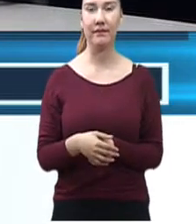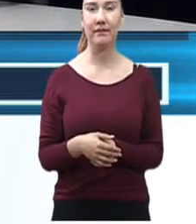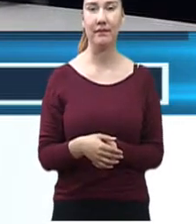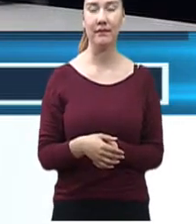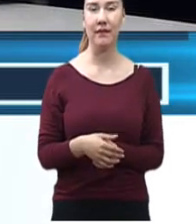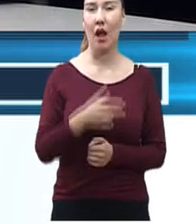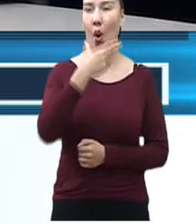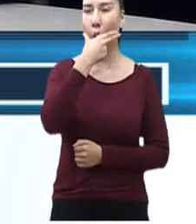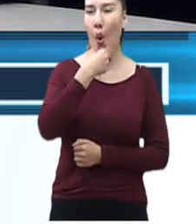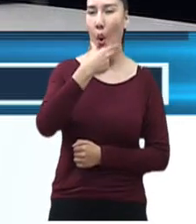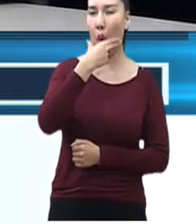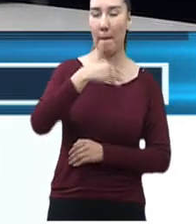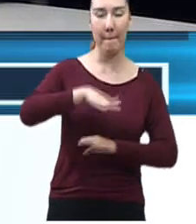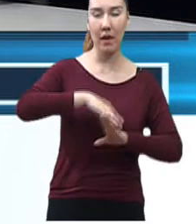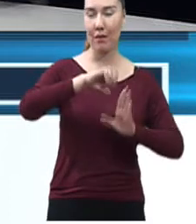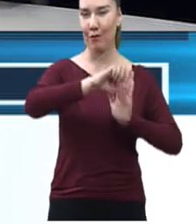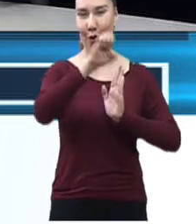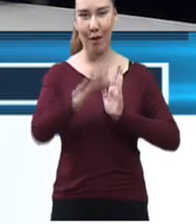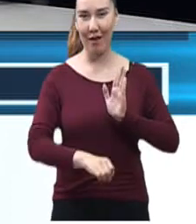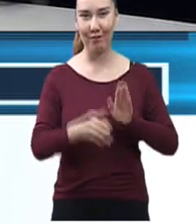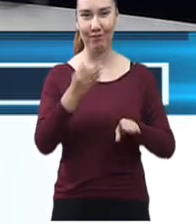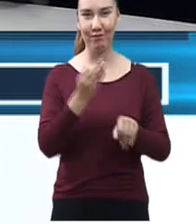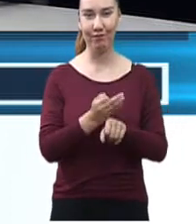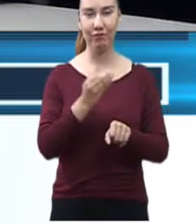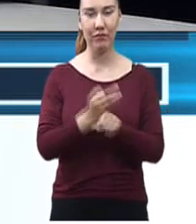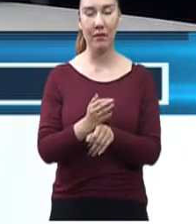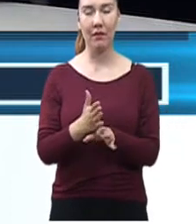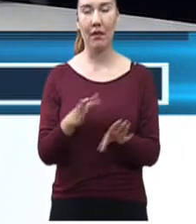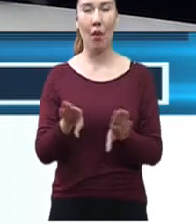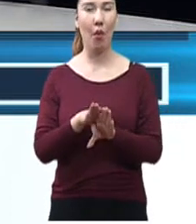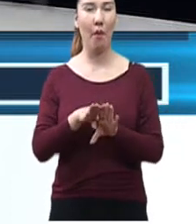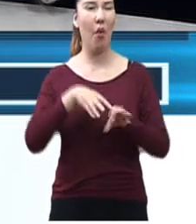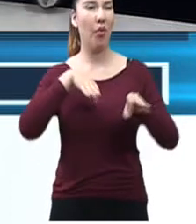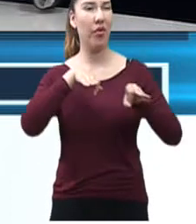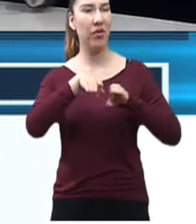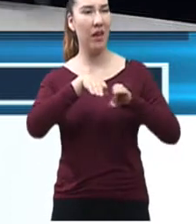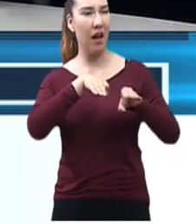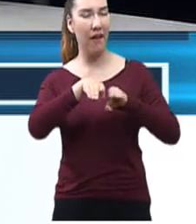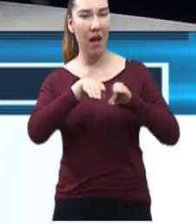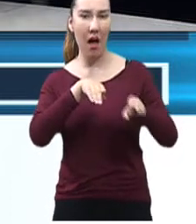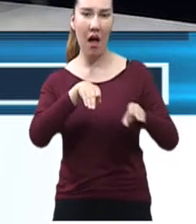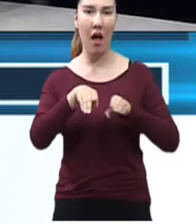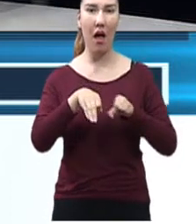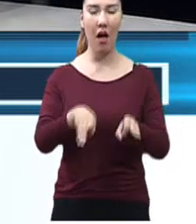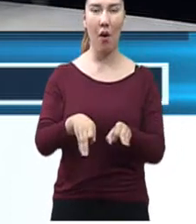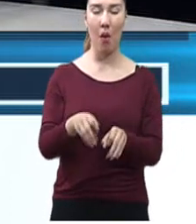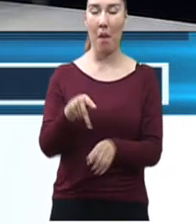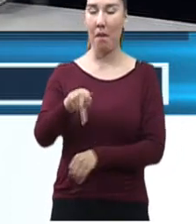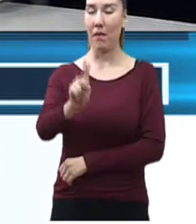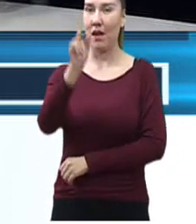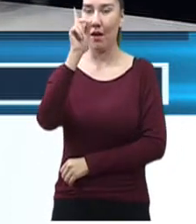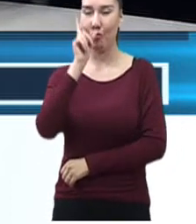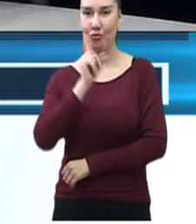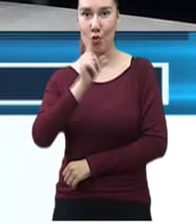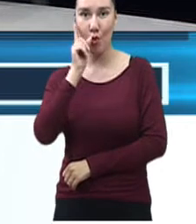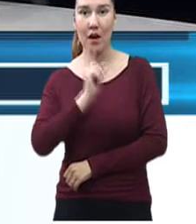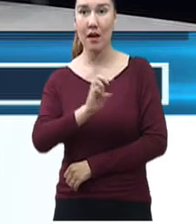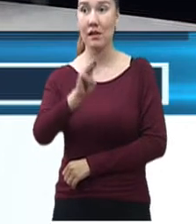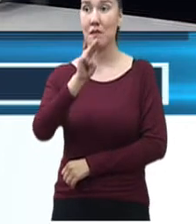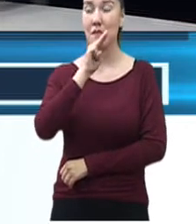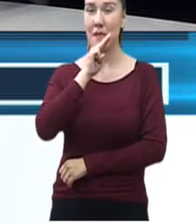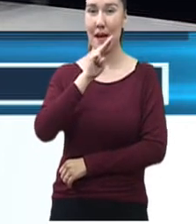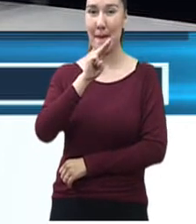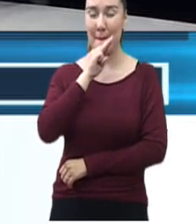oportunidad de, a lo mejor, de lidiar ciertos asuntos laborales con los de la familia. Pero la mujer, la madre de familia,